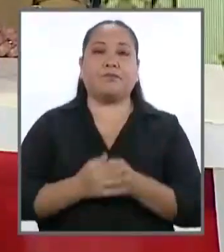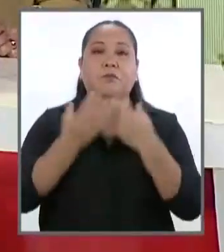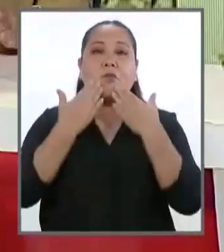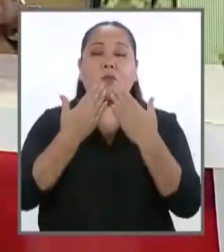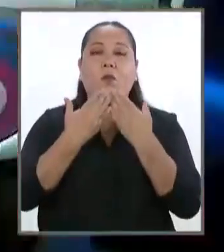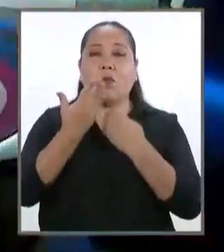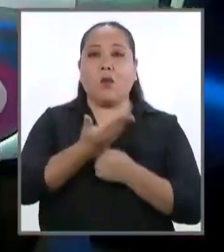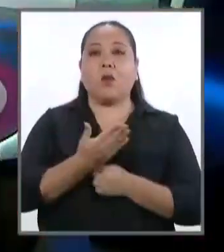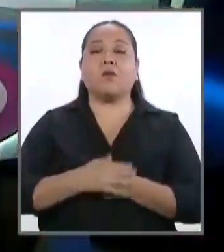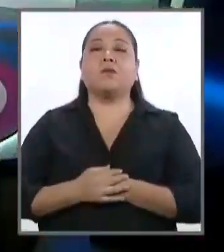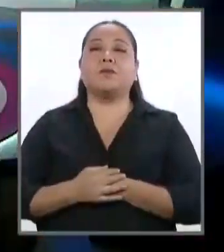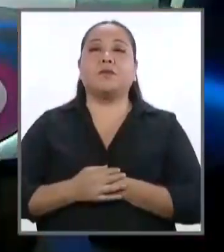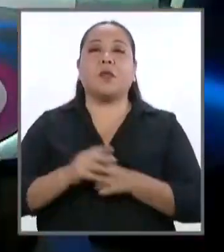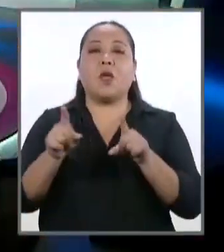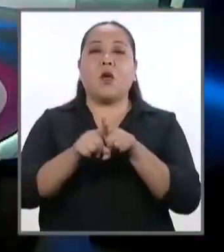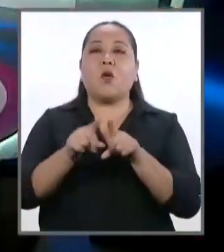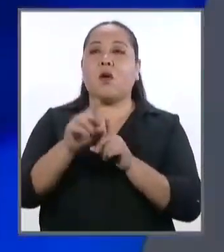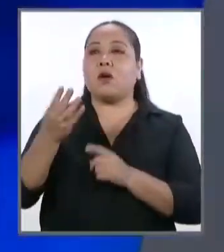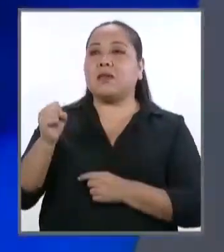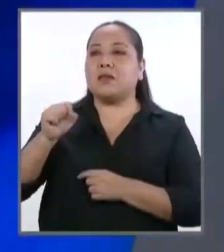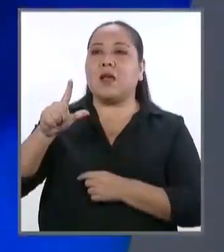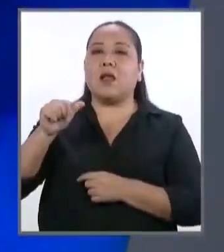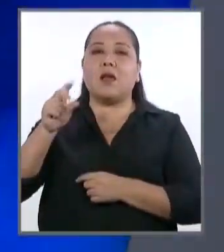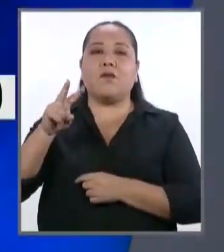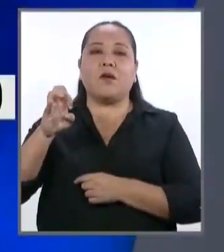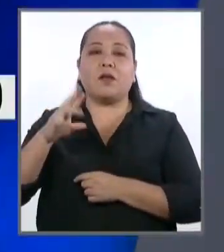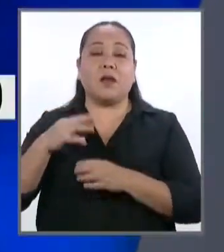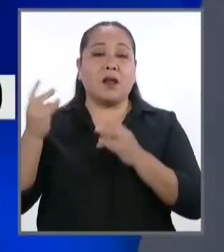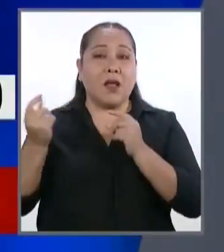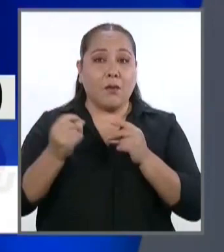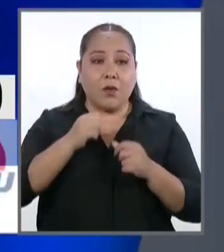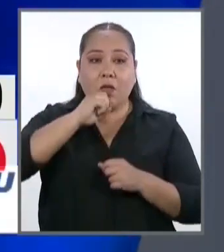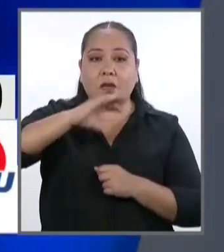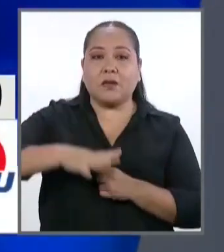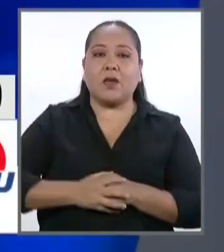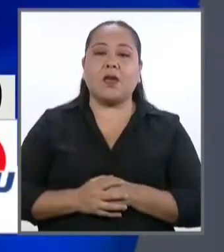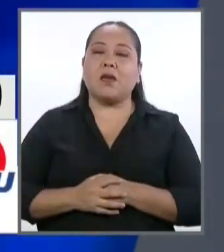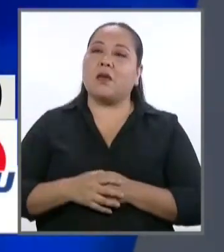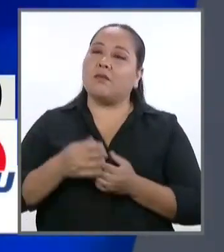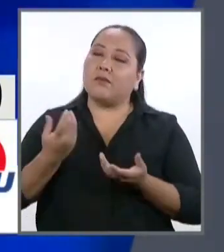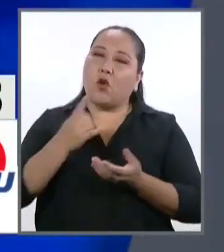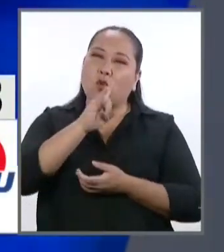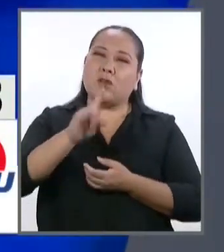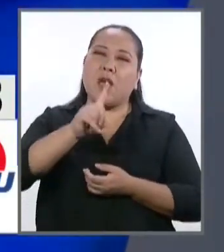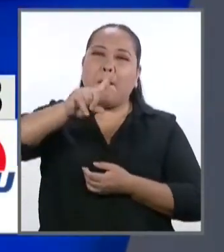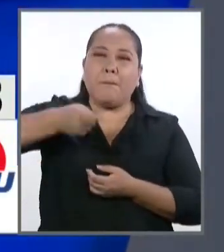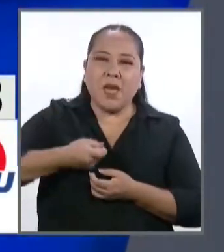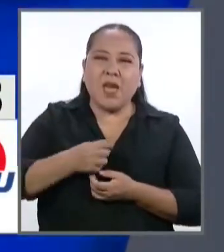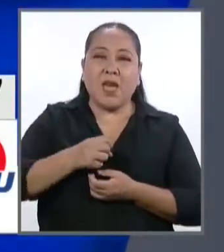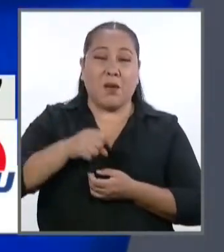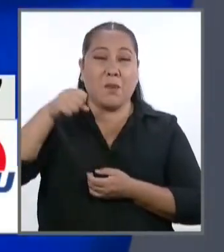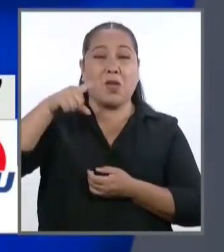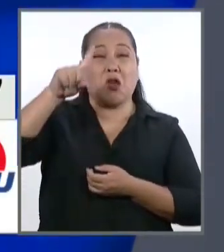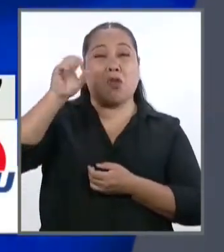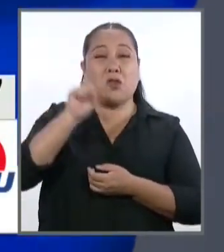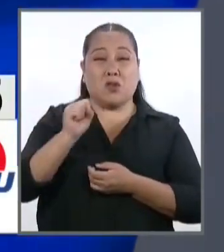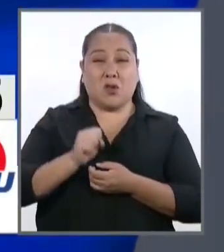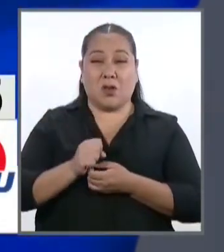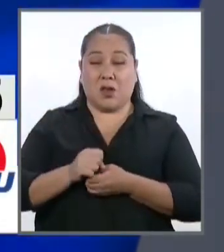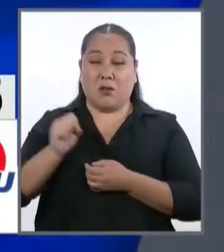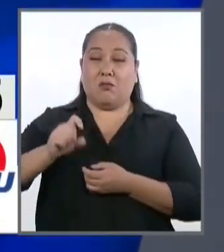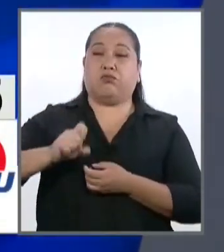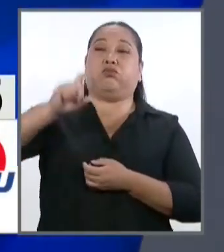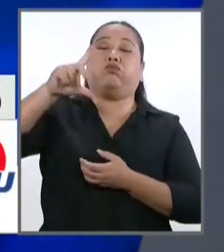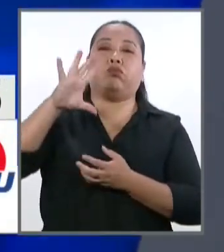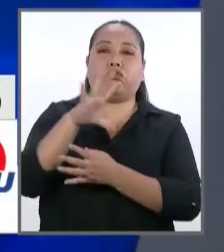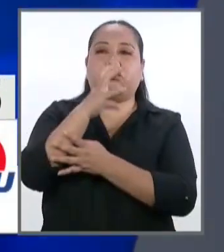gracias, señor Solaver. La misma pregunta. Bueno, rápidamente decir que en vez de gastar mil millones de soles, que es lo que cuesta un satélite, podemos utilizar